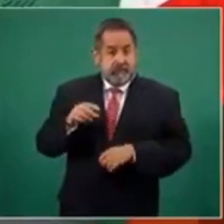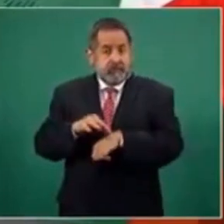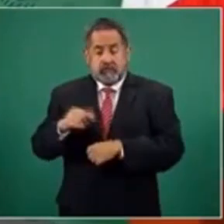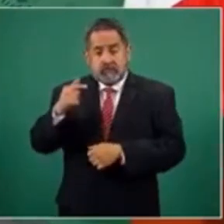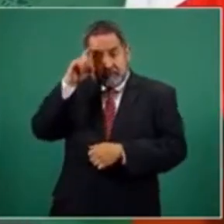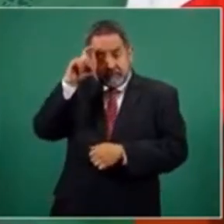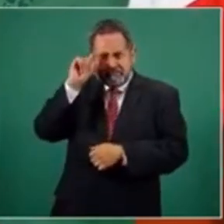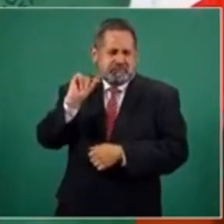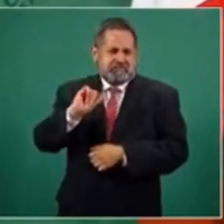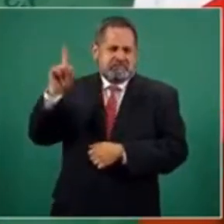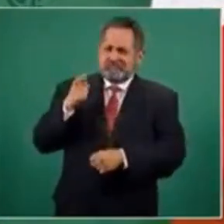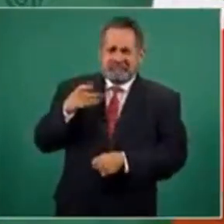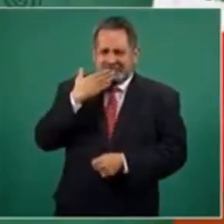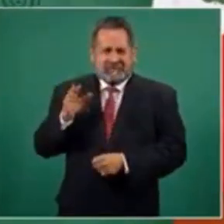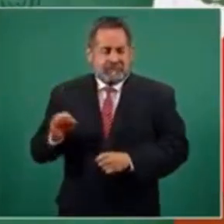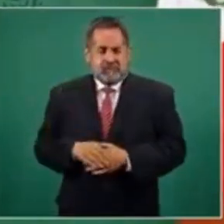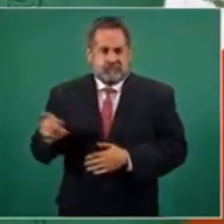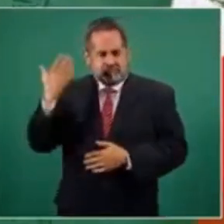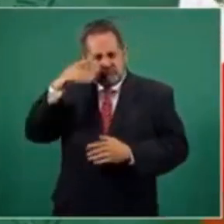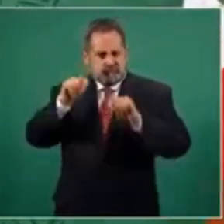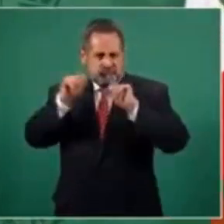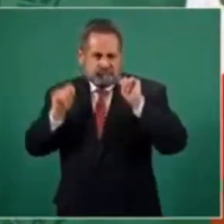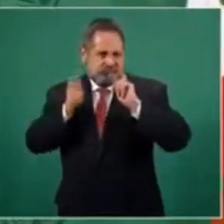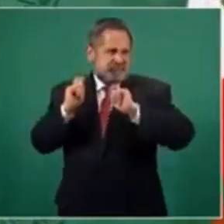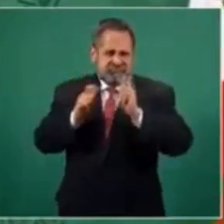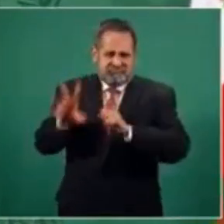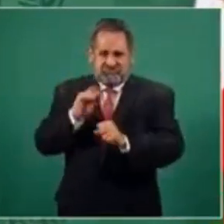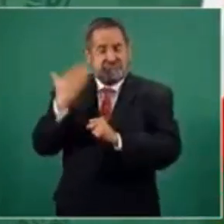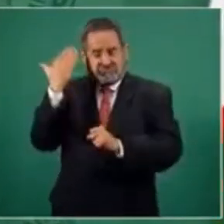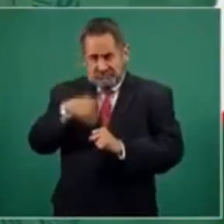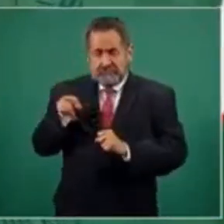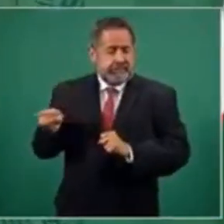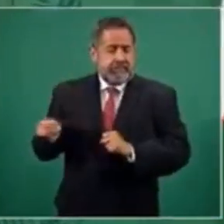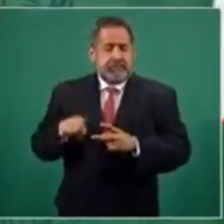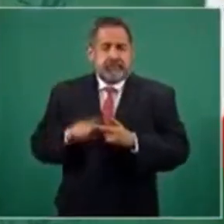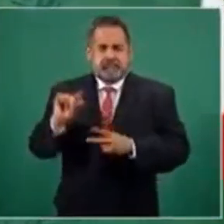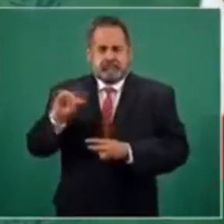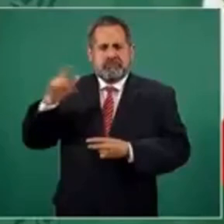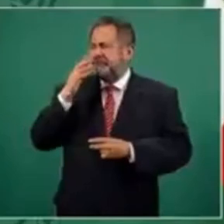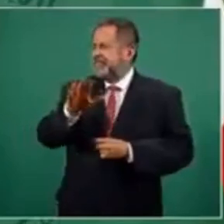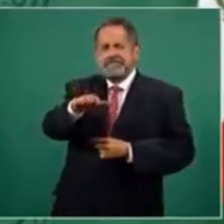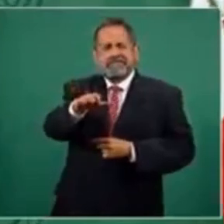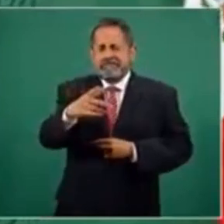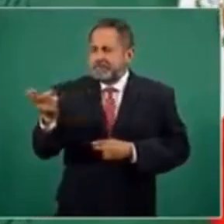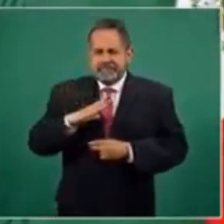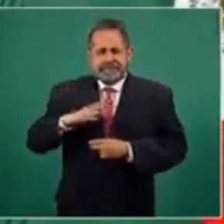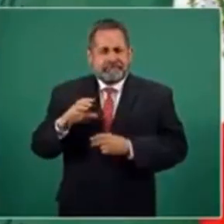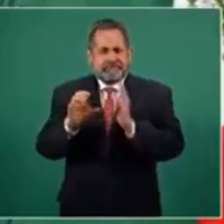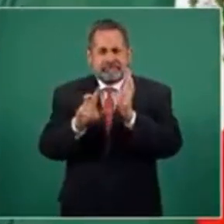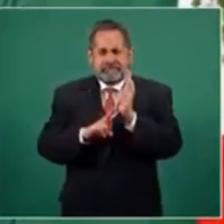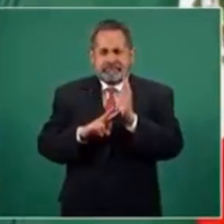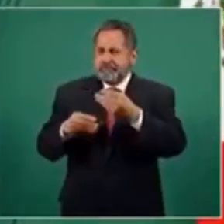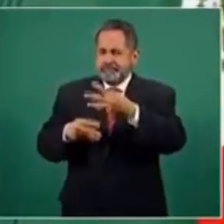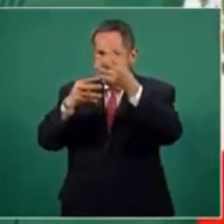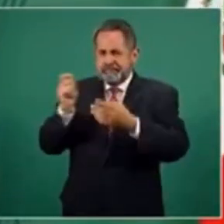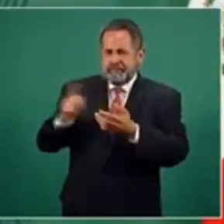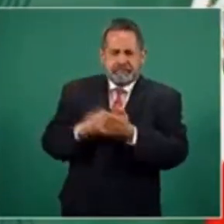Hugo López-Gatell, preparado, es un gran profesional. A ver, ¿no tiene su currículum?